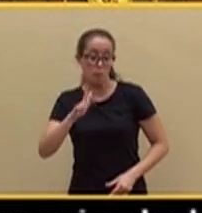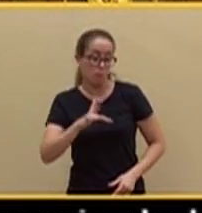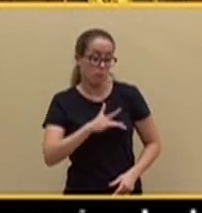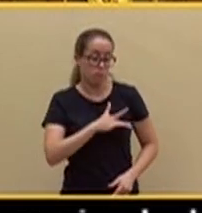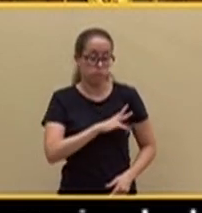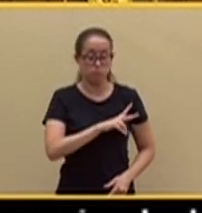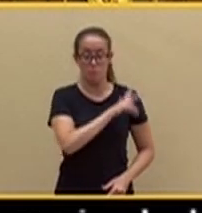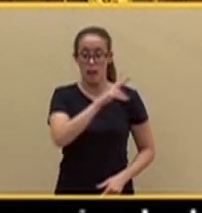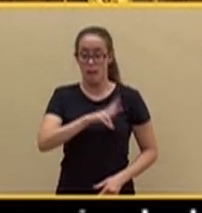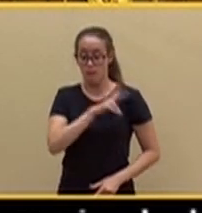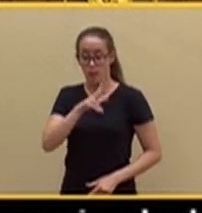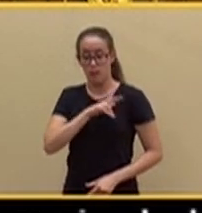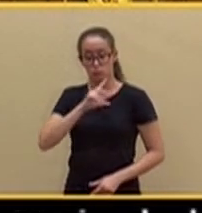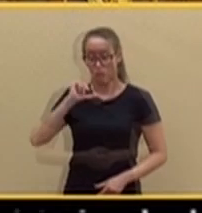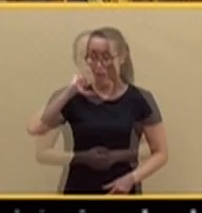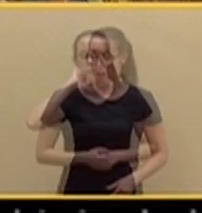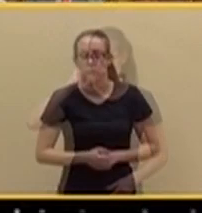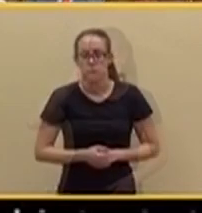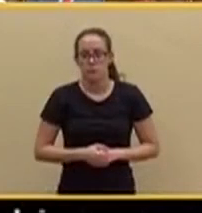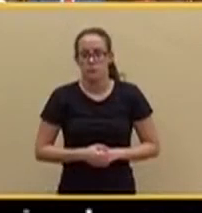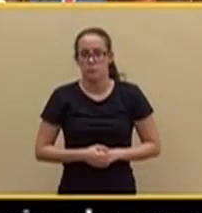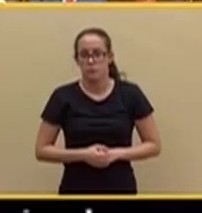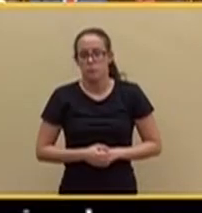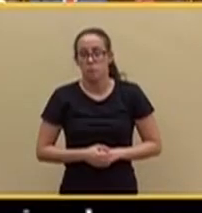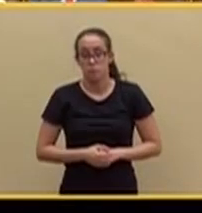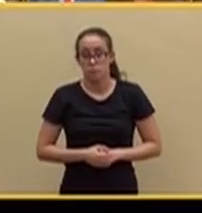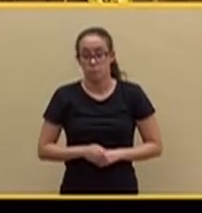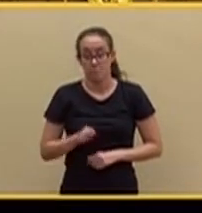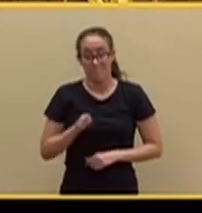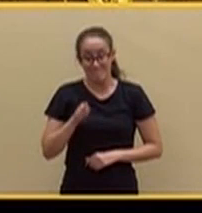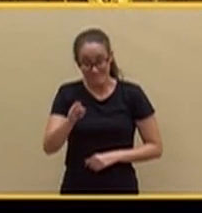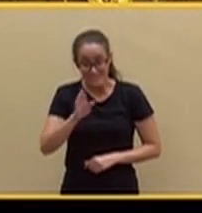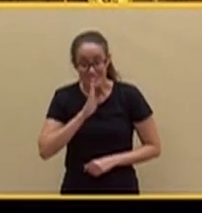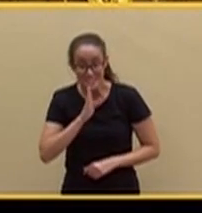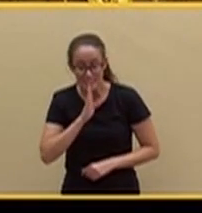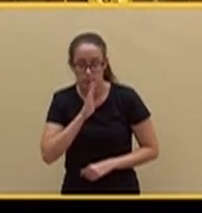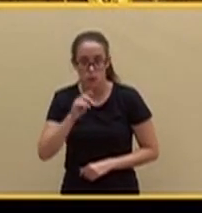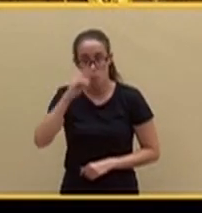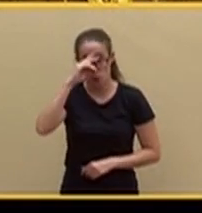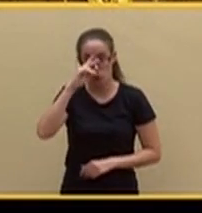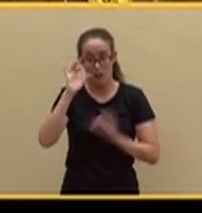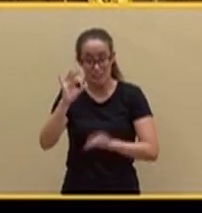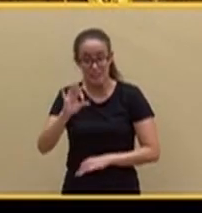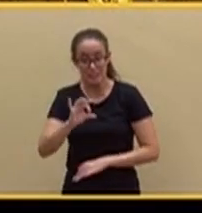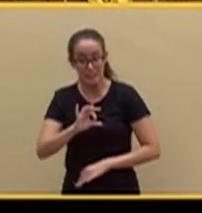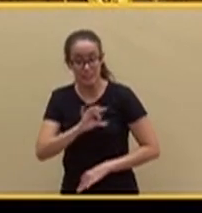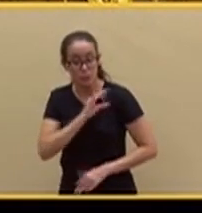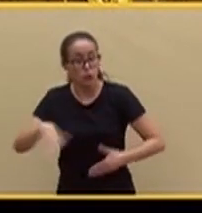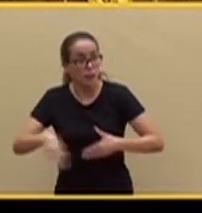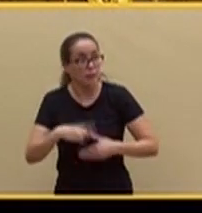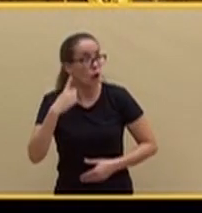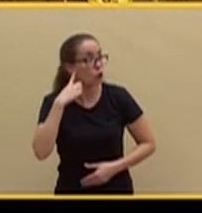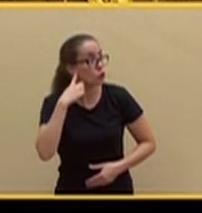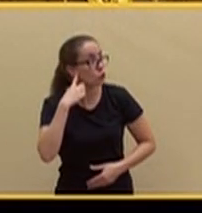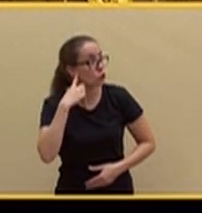que lograron al calor del régimen franquista. ¿Qué es lo que me preocupa, señor Casado, señor Rivera? Señor Rivera, escucha. ¿Es la ultraderecha?